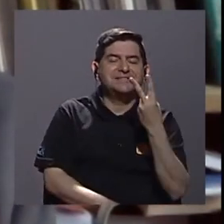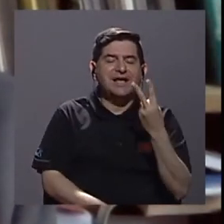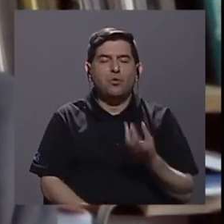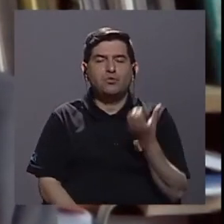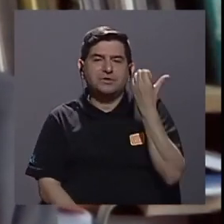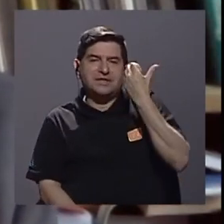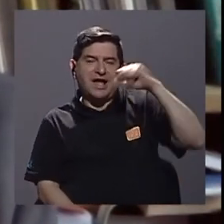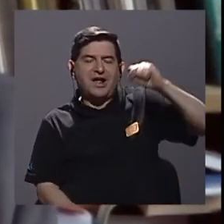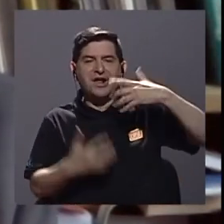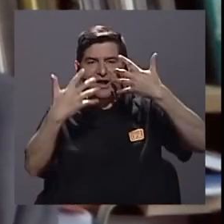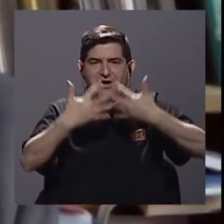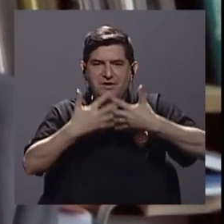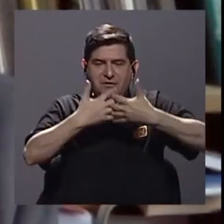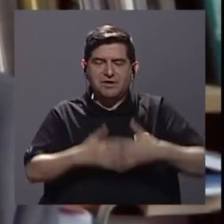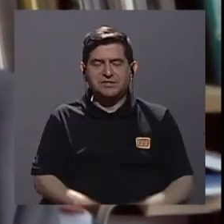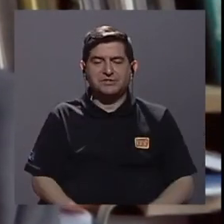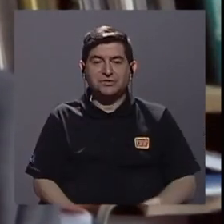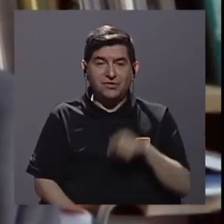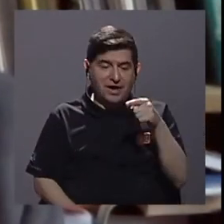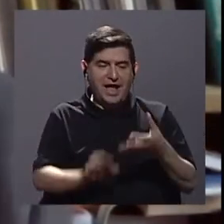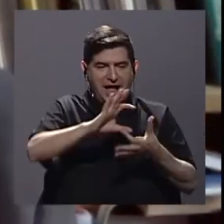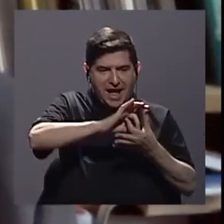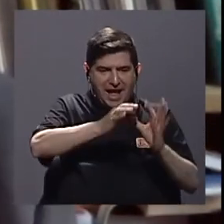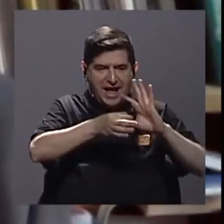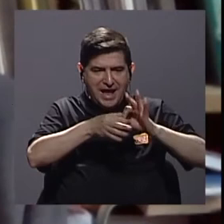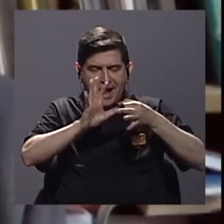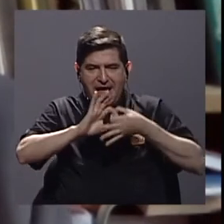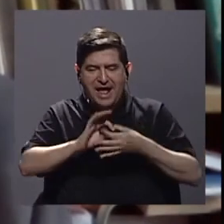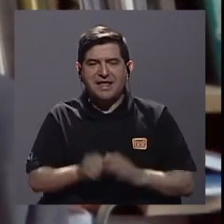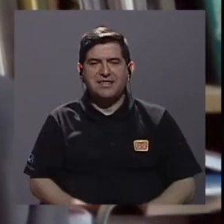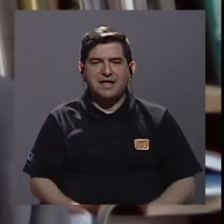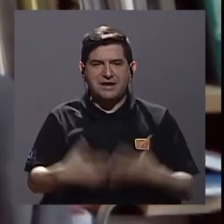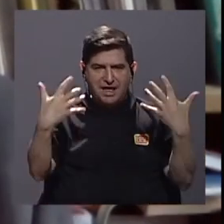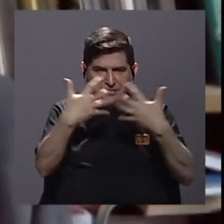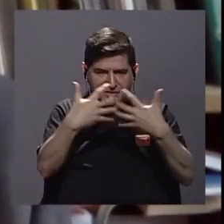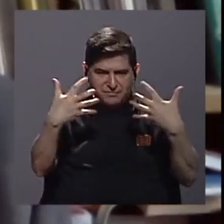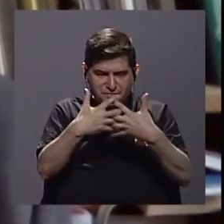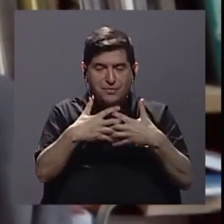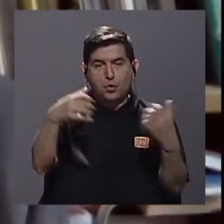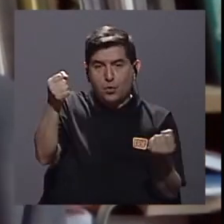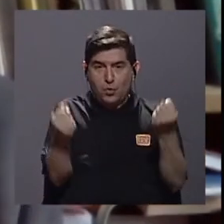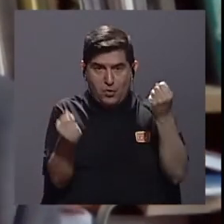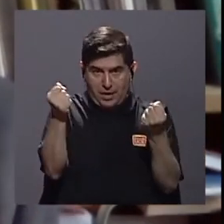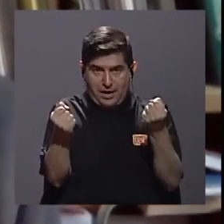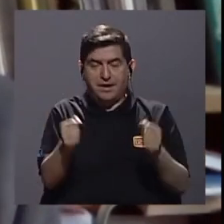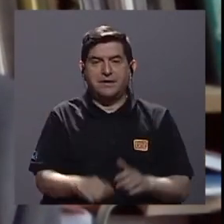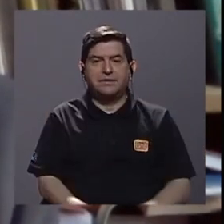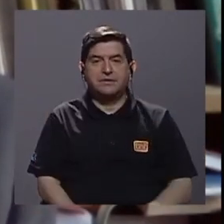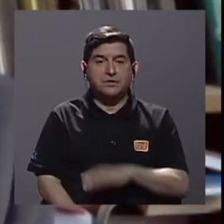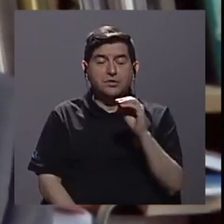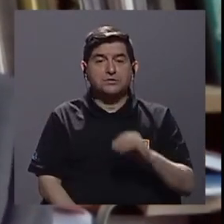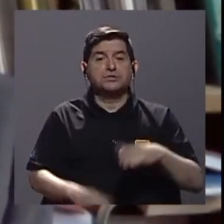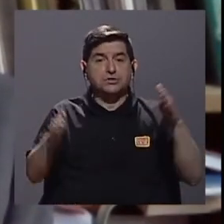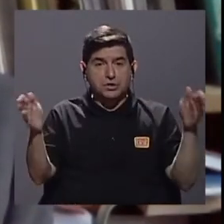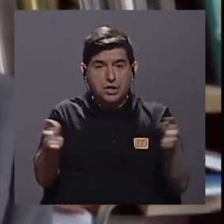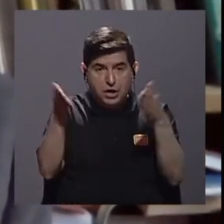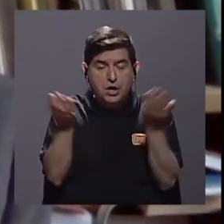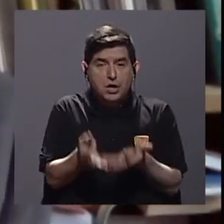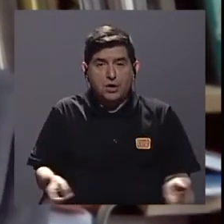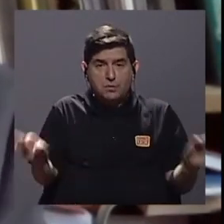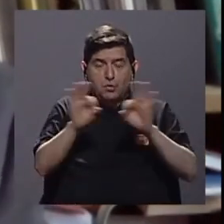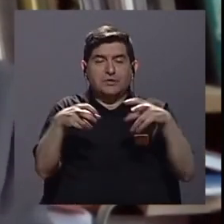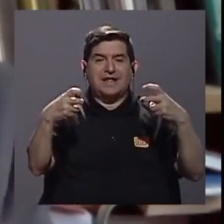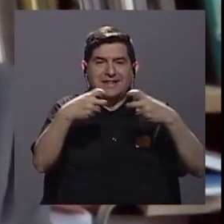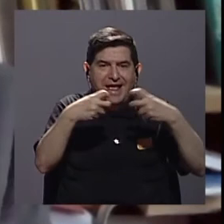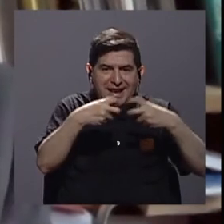industrial con las cadenas de ensamblaje con los automóviles, etcétera y también un impulso importante por la